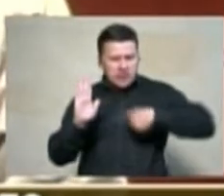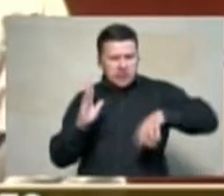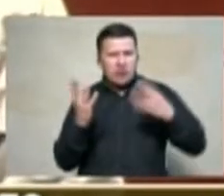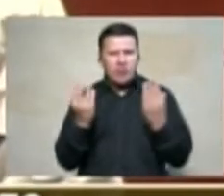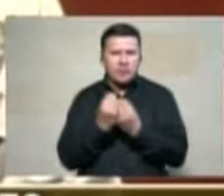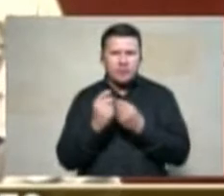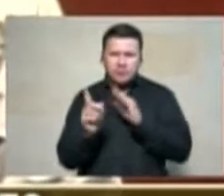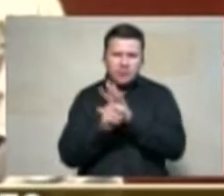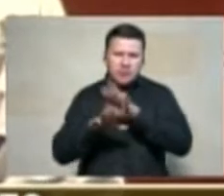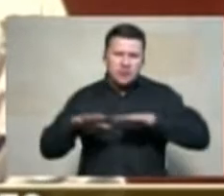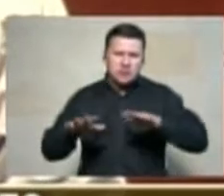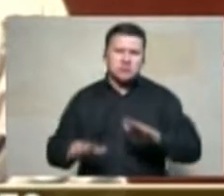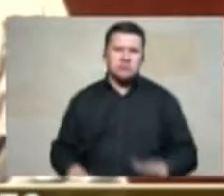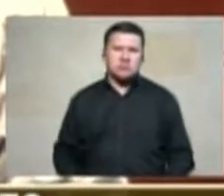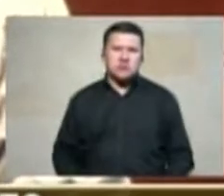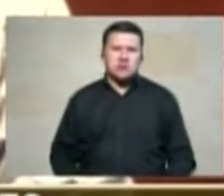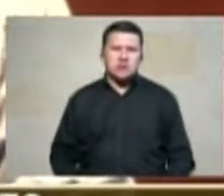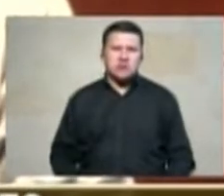grupo antirrestitución